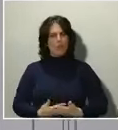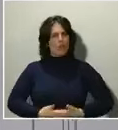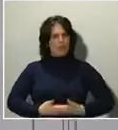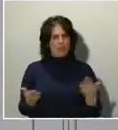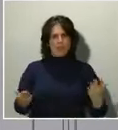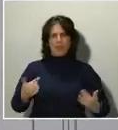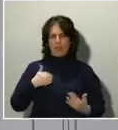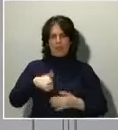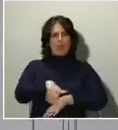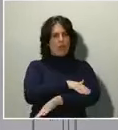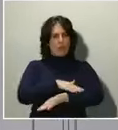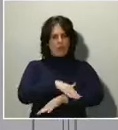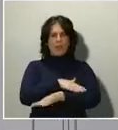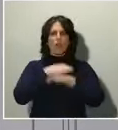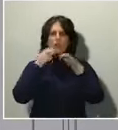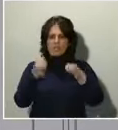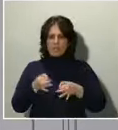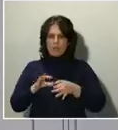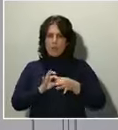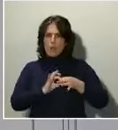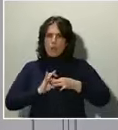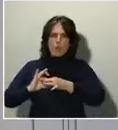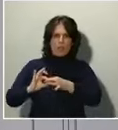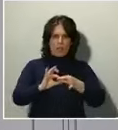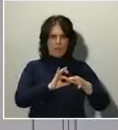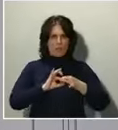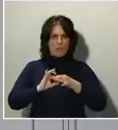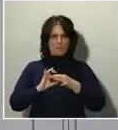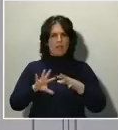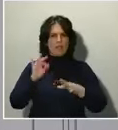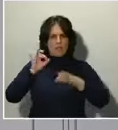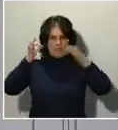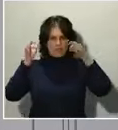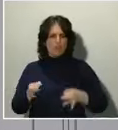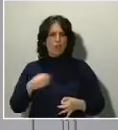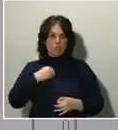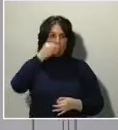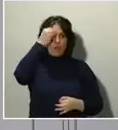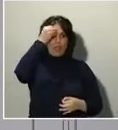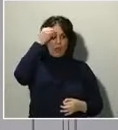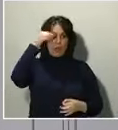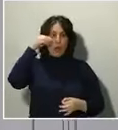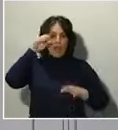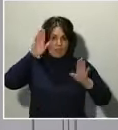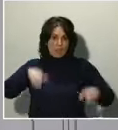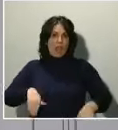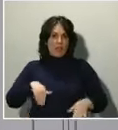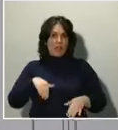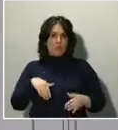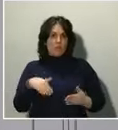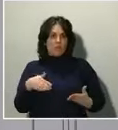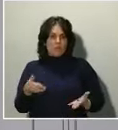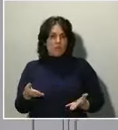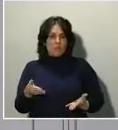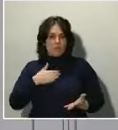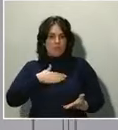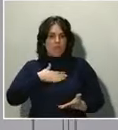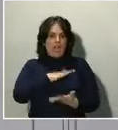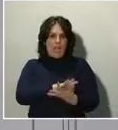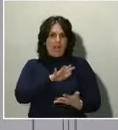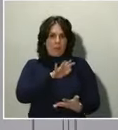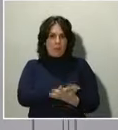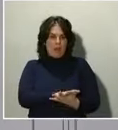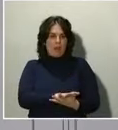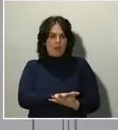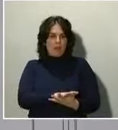actúa unido una vez delibera y decide. Y esto yo creo que es, en definitiva, lo que da calma, tranquilidad y confianza al